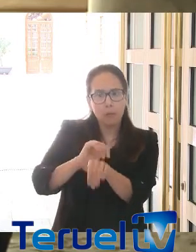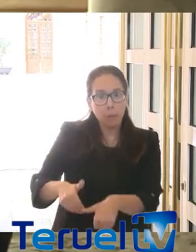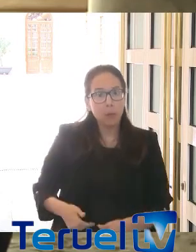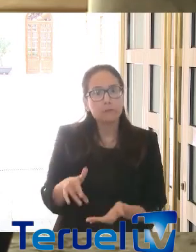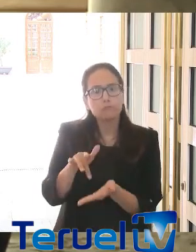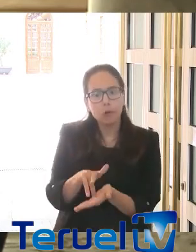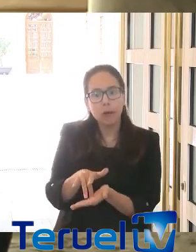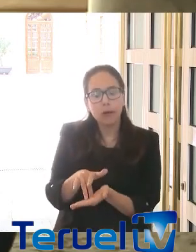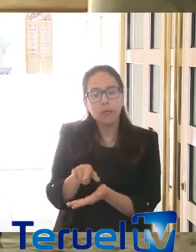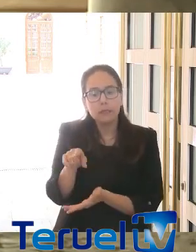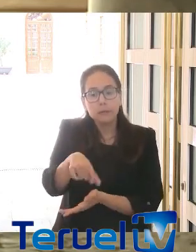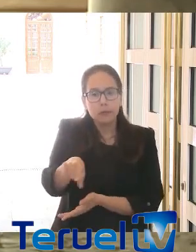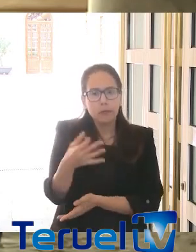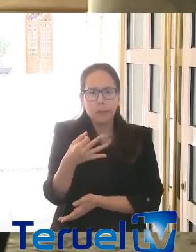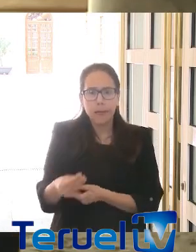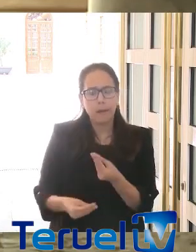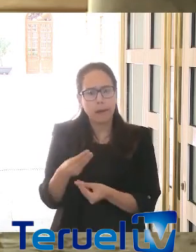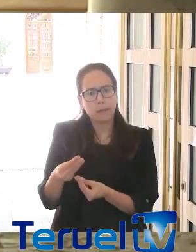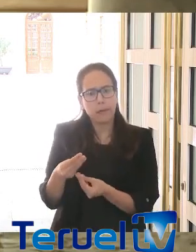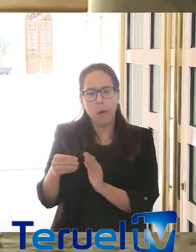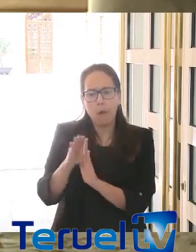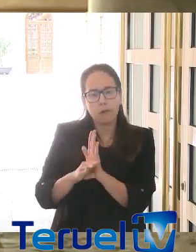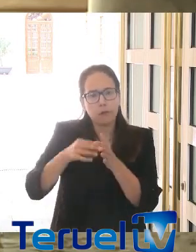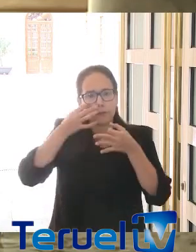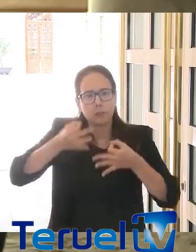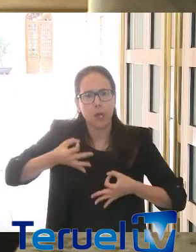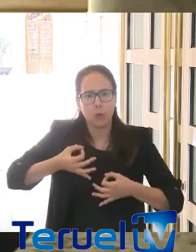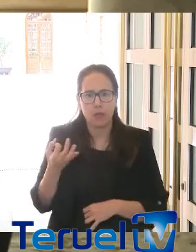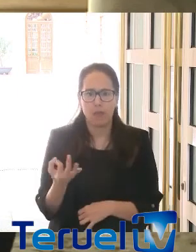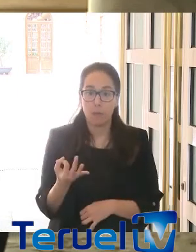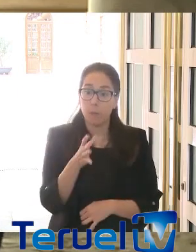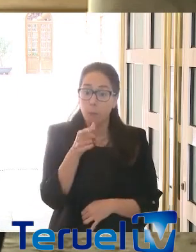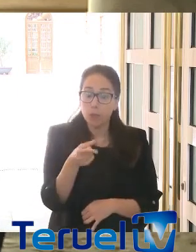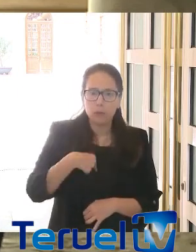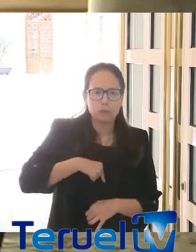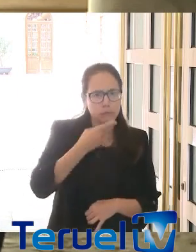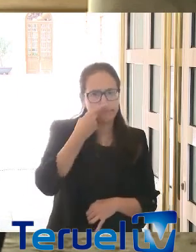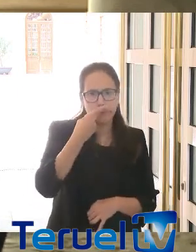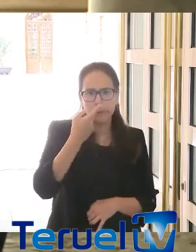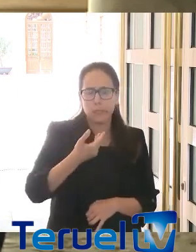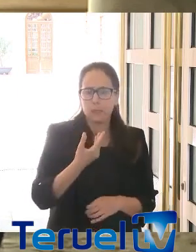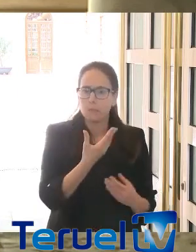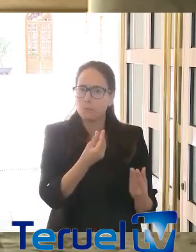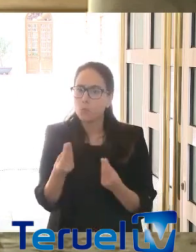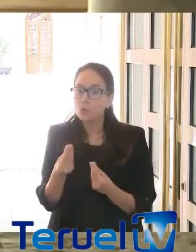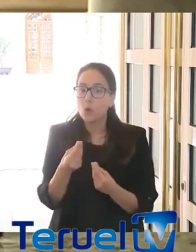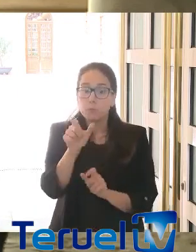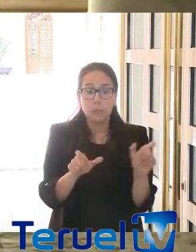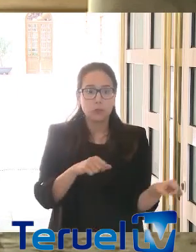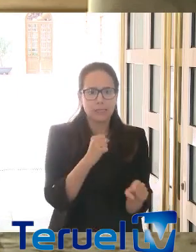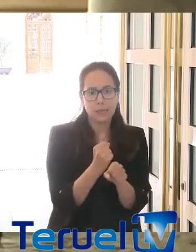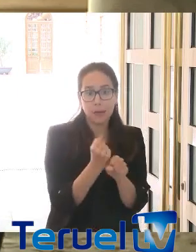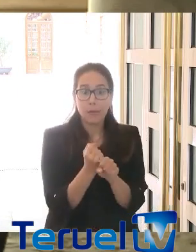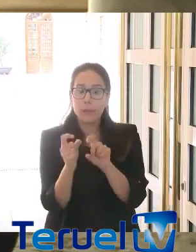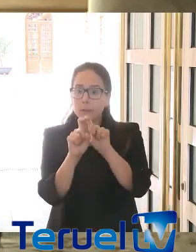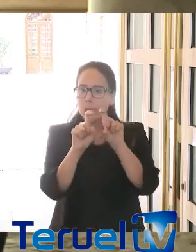y que tienen que hacerlo en unas condiciones de absoluta seguridad. Por tanto, nos interesa muchísimo que los trabajadores en las